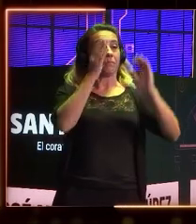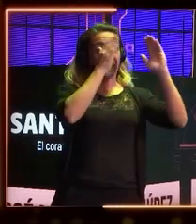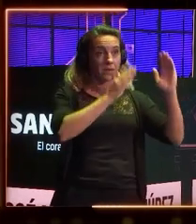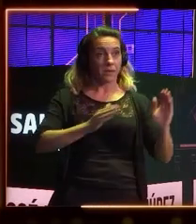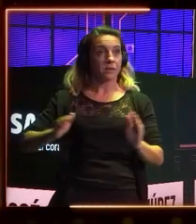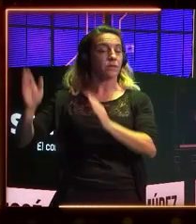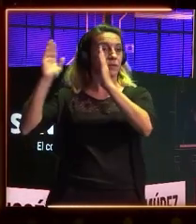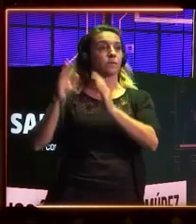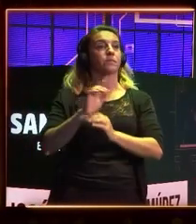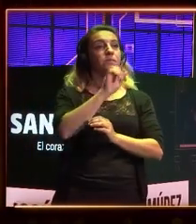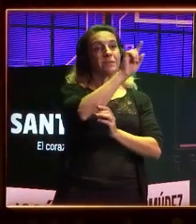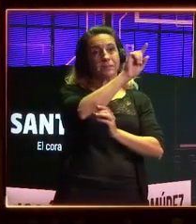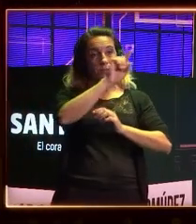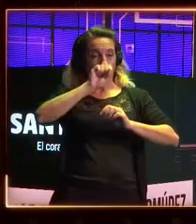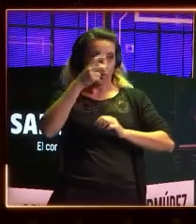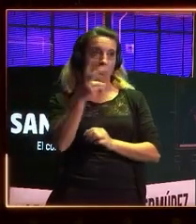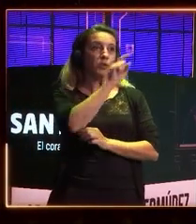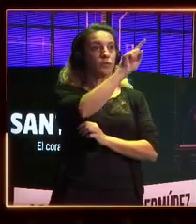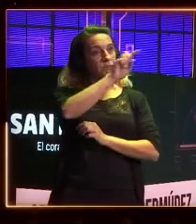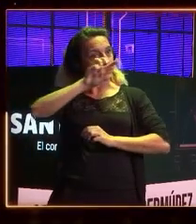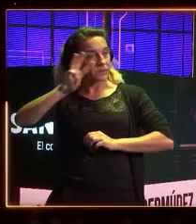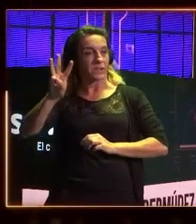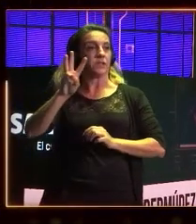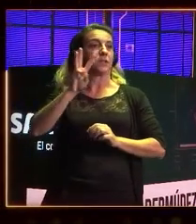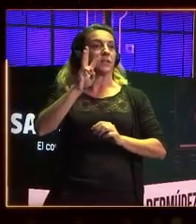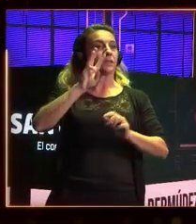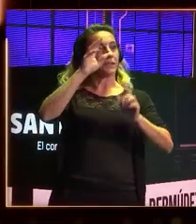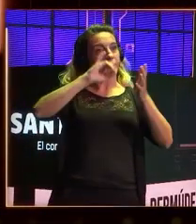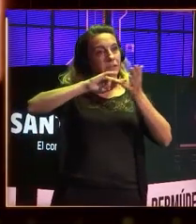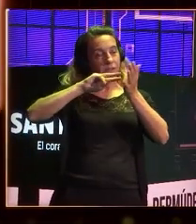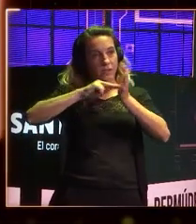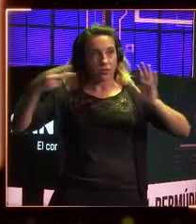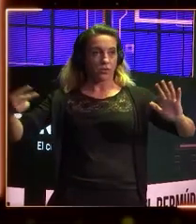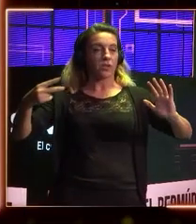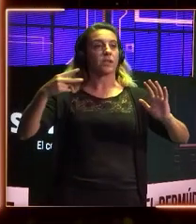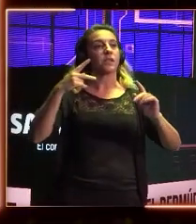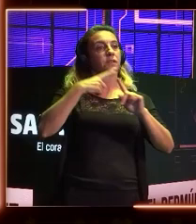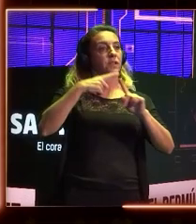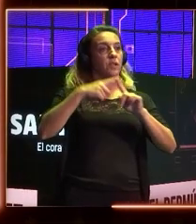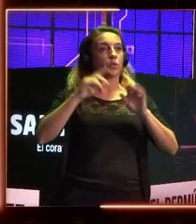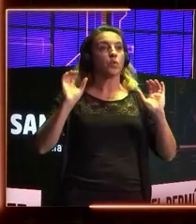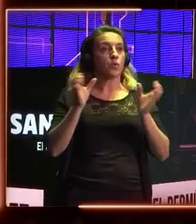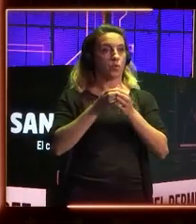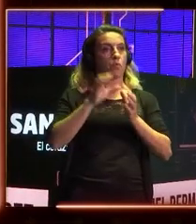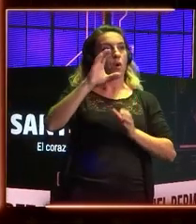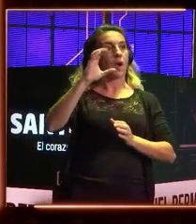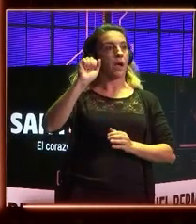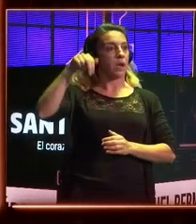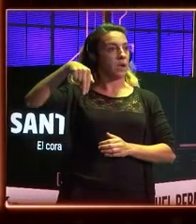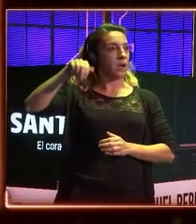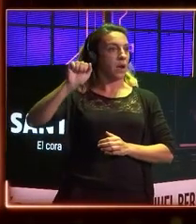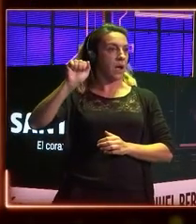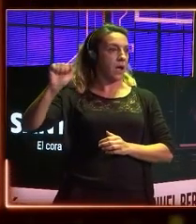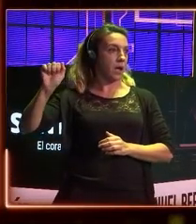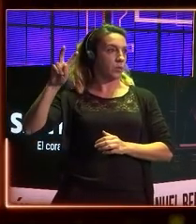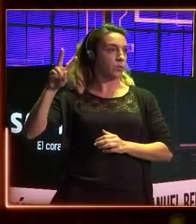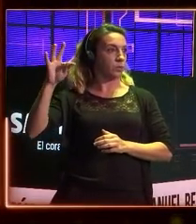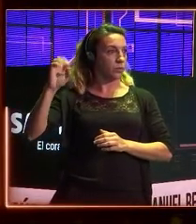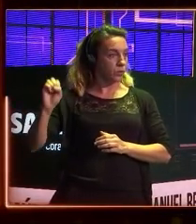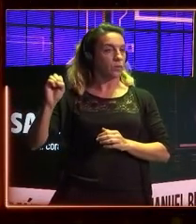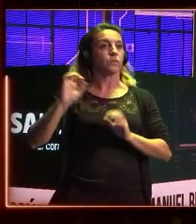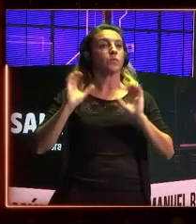de Tecnológica Santa Cruz Grupo Canauto. El evento estrella de la tecnología